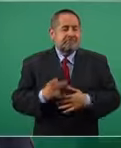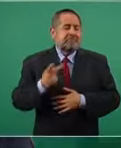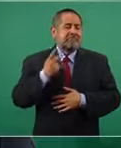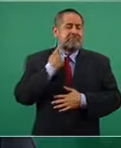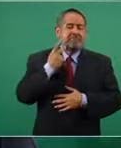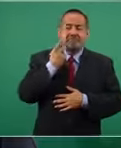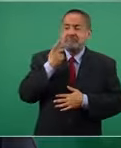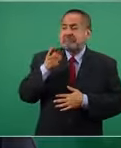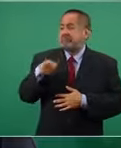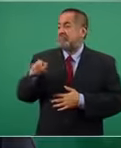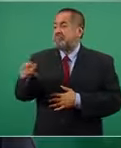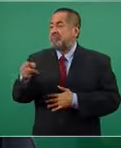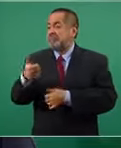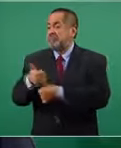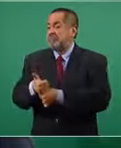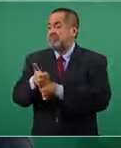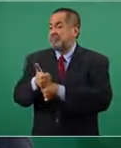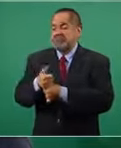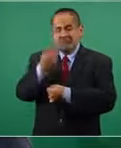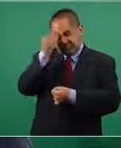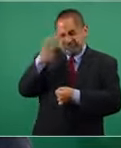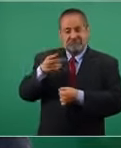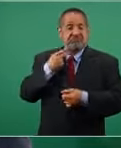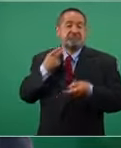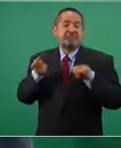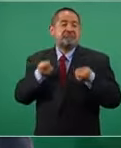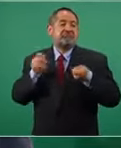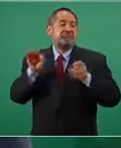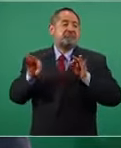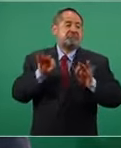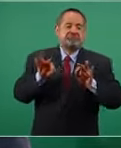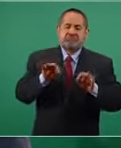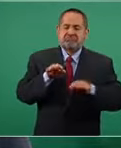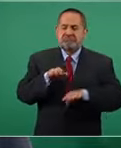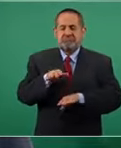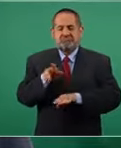con la desgracia de la pandemia